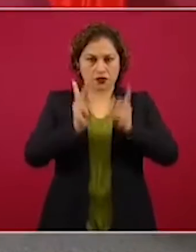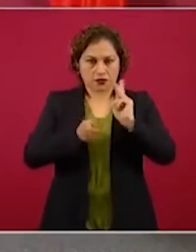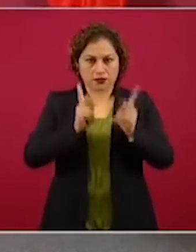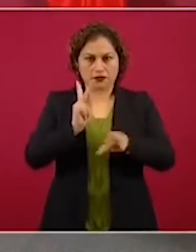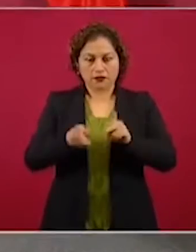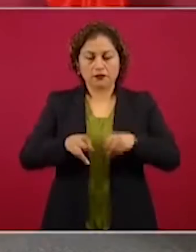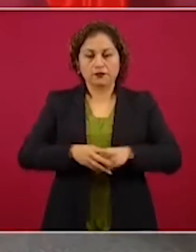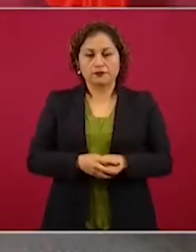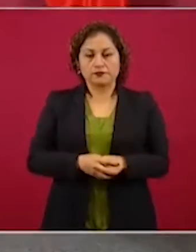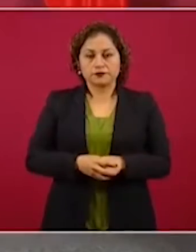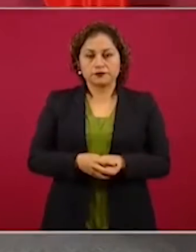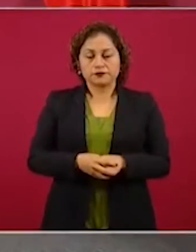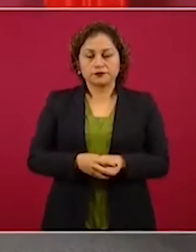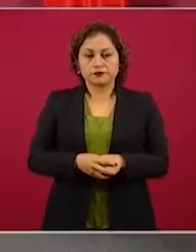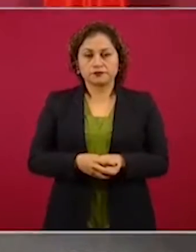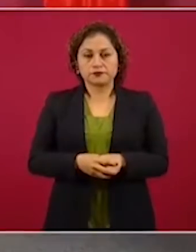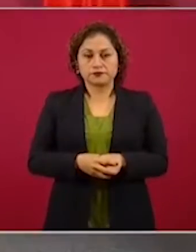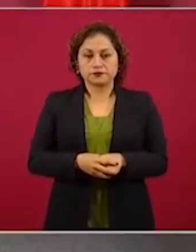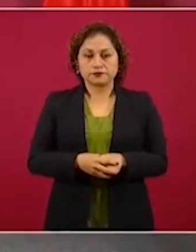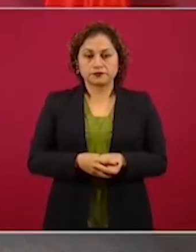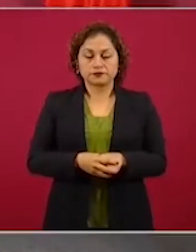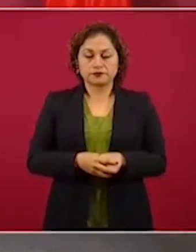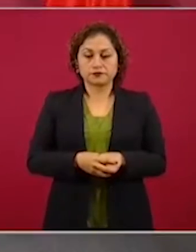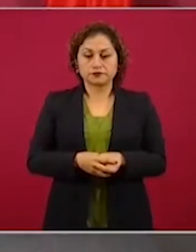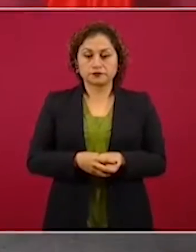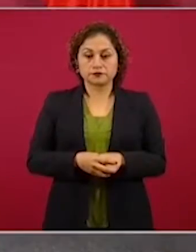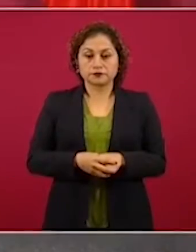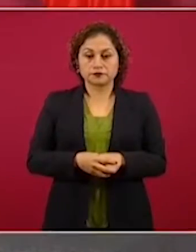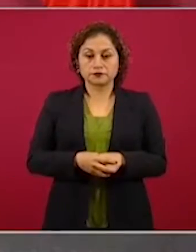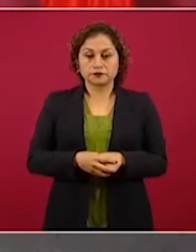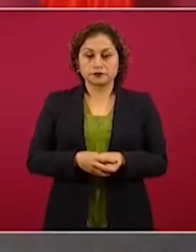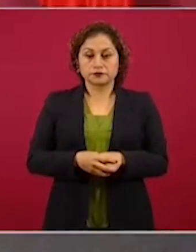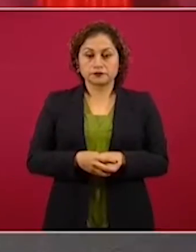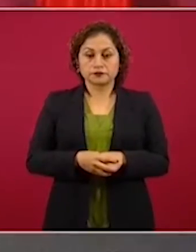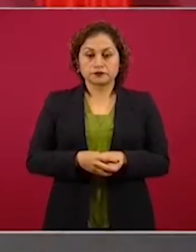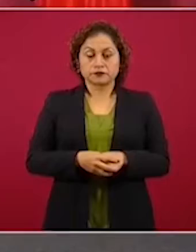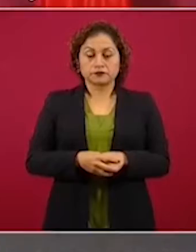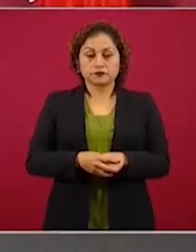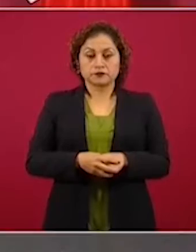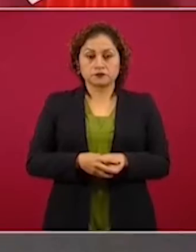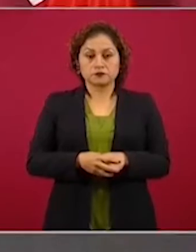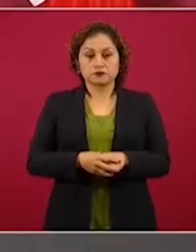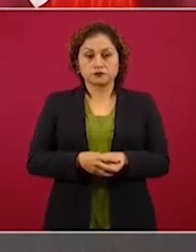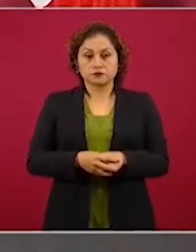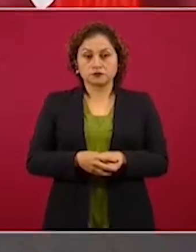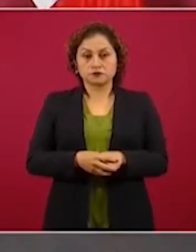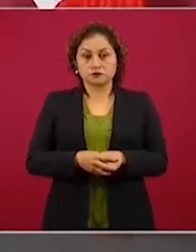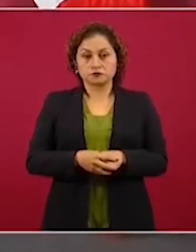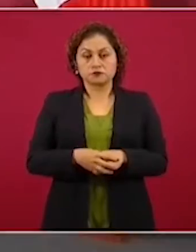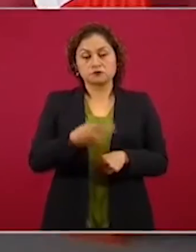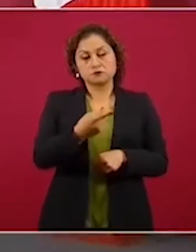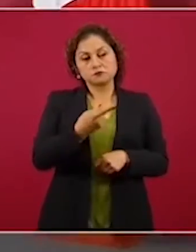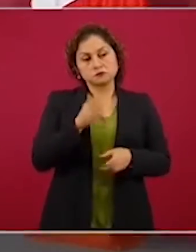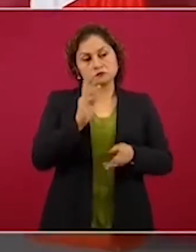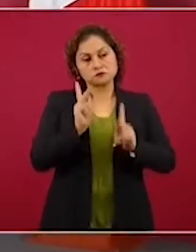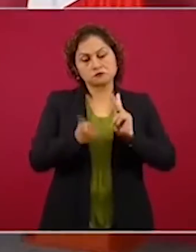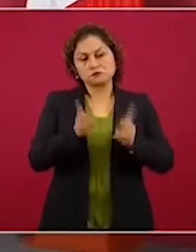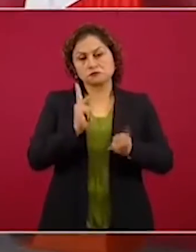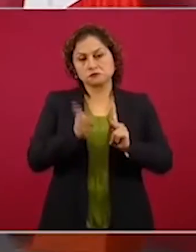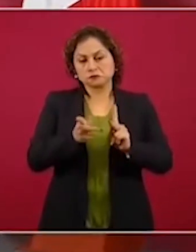que se va a atender.